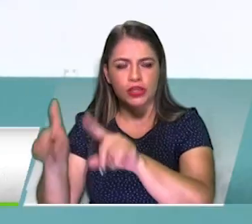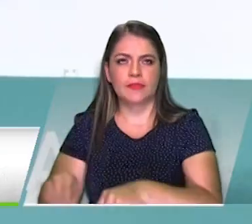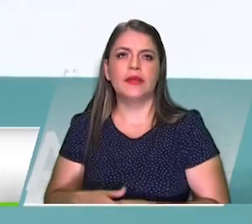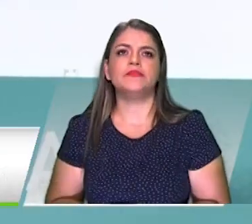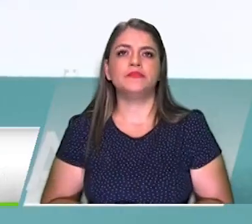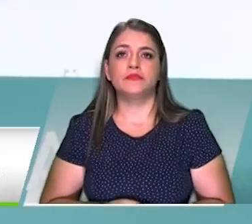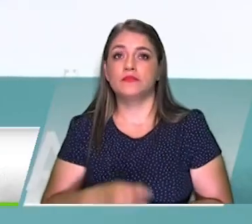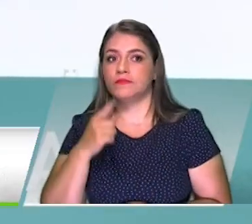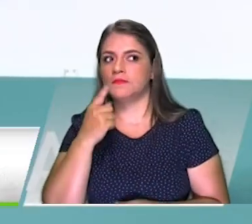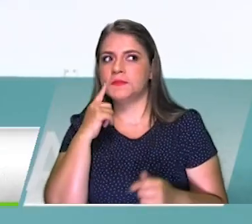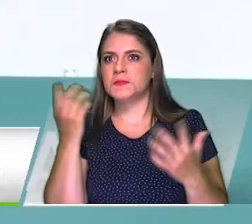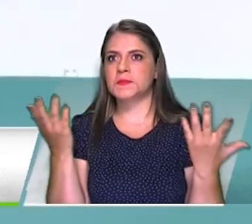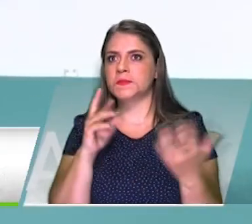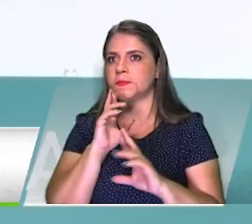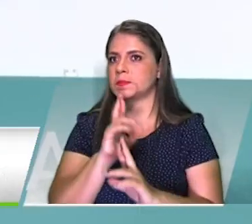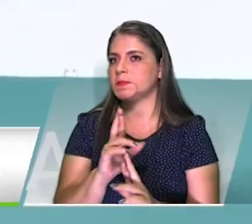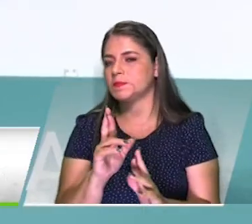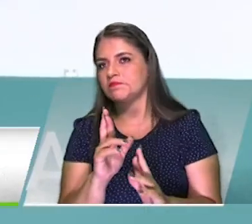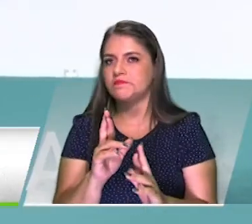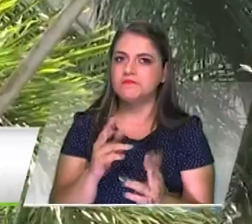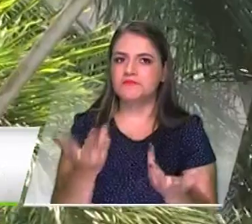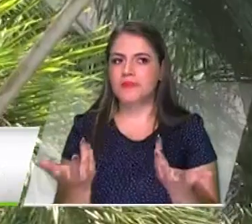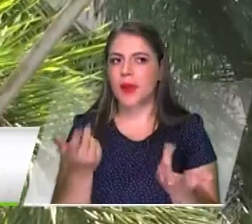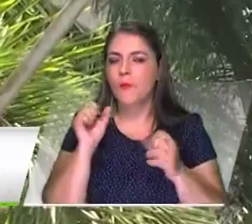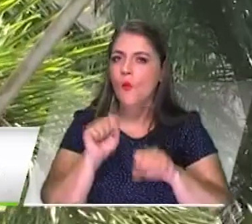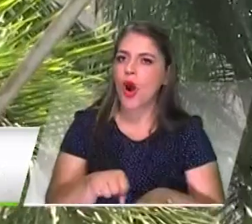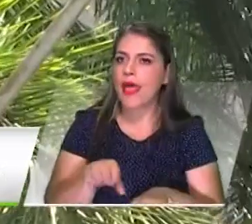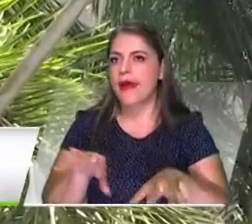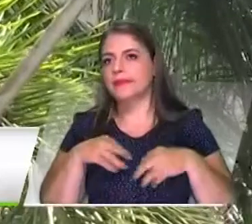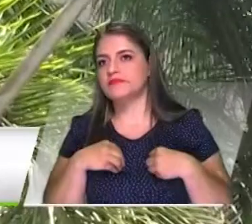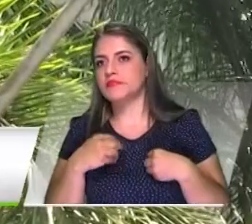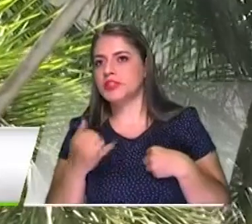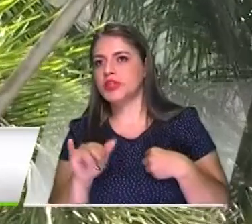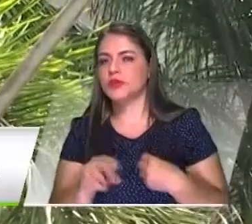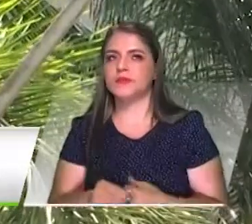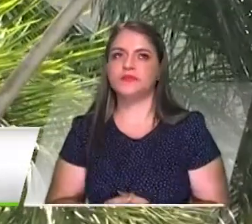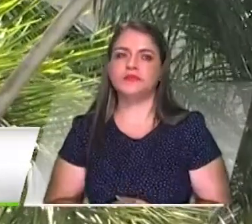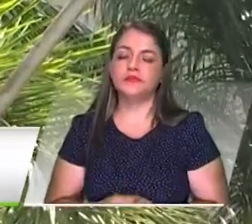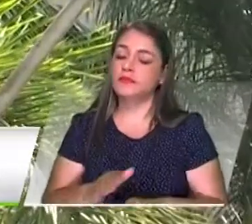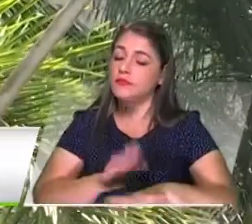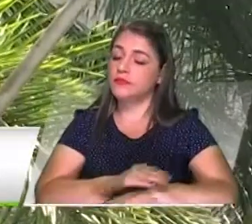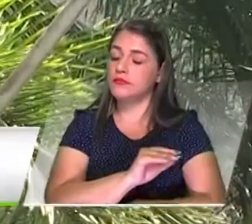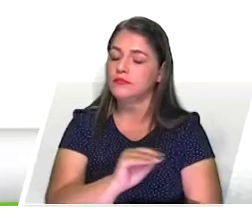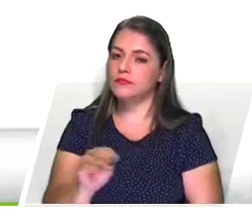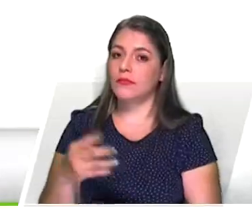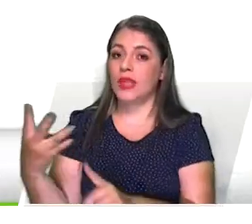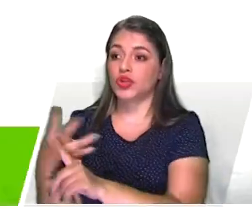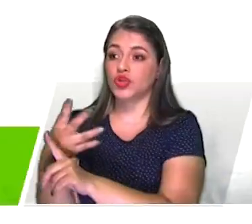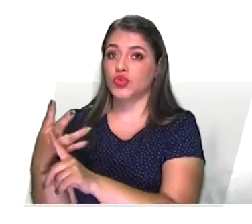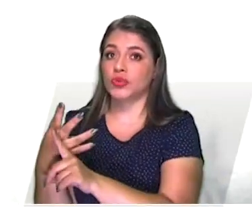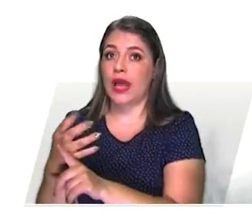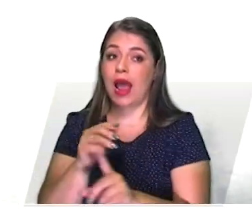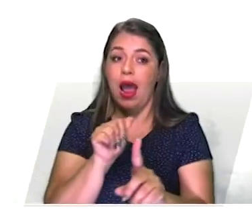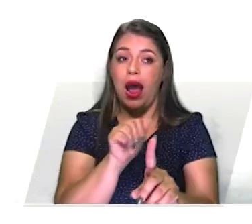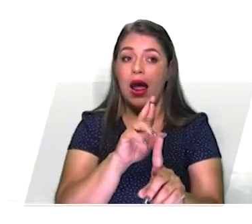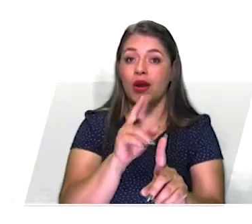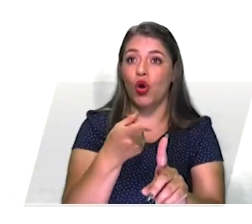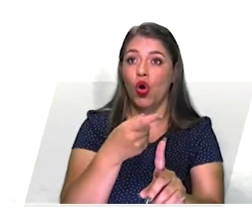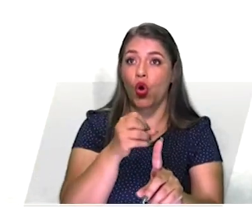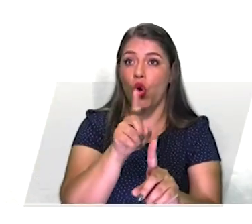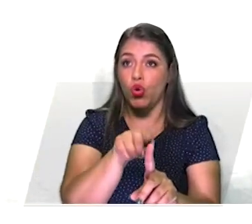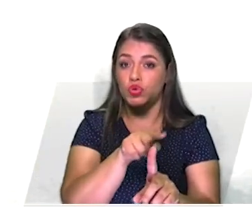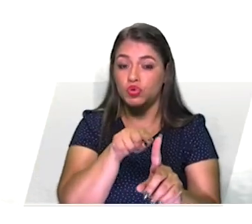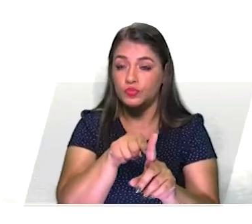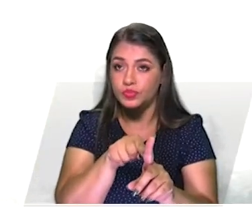está atento a la respuesta de la superintendencia financiera si acepta o no la OPA. Es de anotar que la junta directiva del grupo Argos, otra empresa del grupo